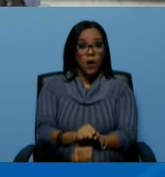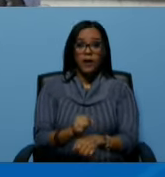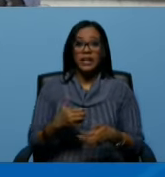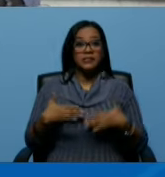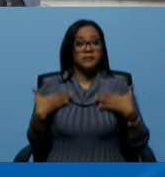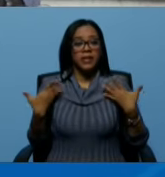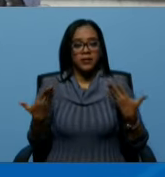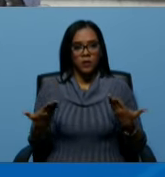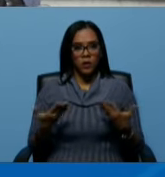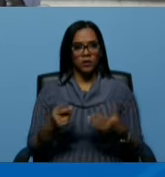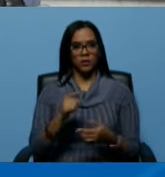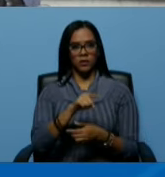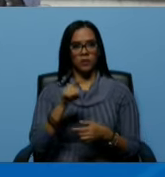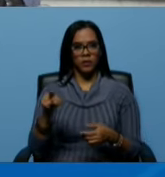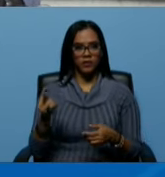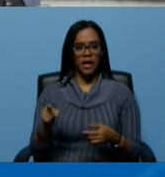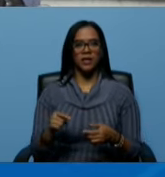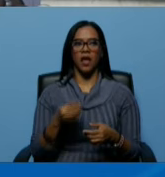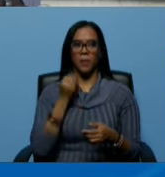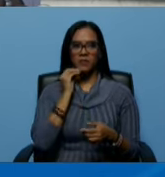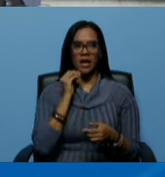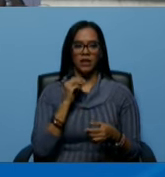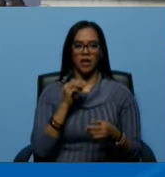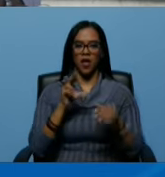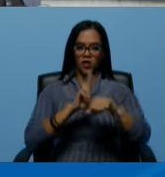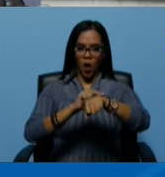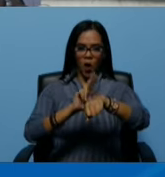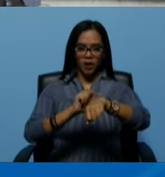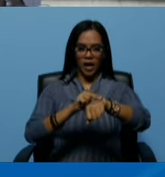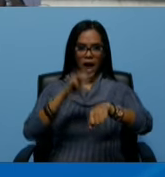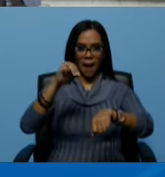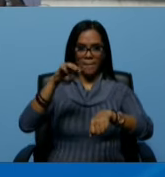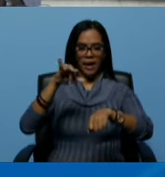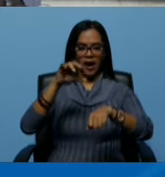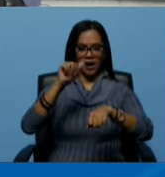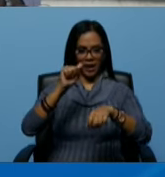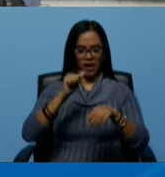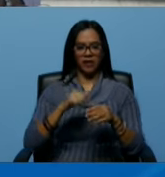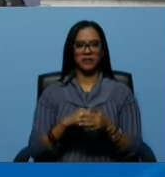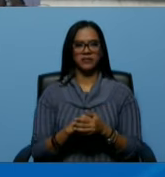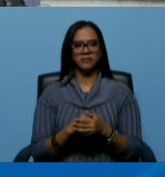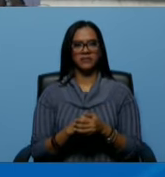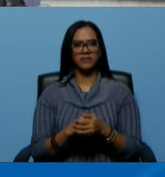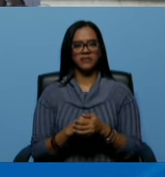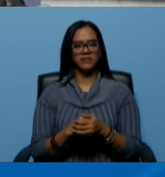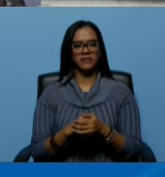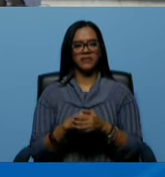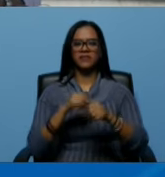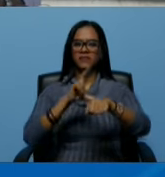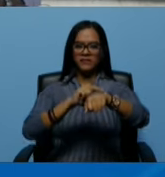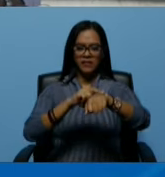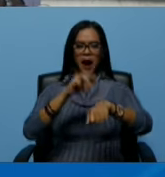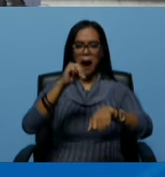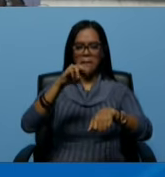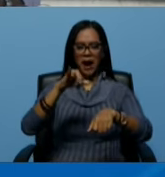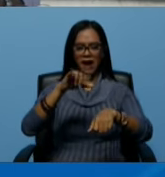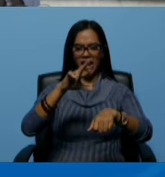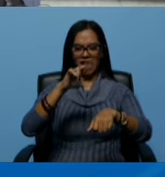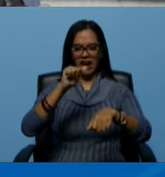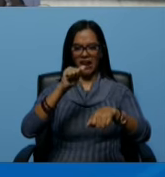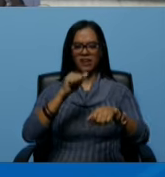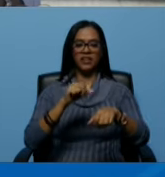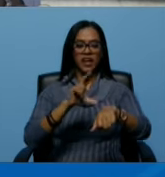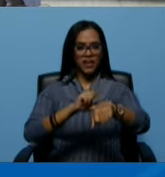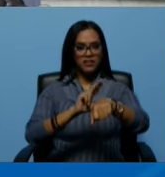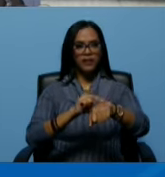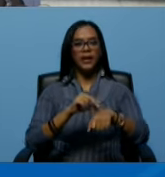muchachas doctora María Oviedo doctora Maurilina Guzmán y doctora Mari Carmen